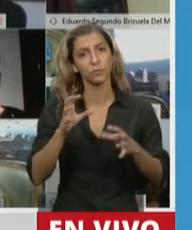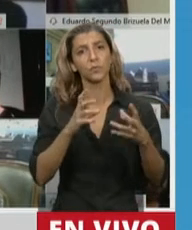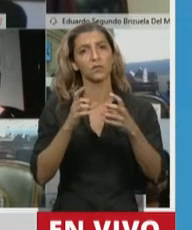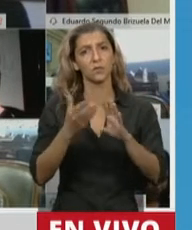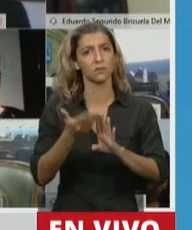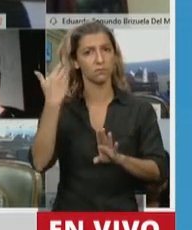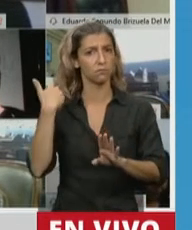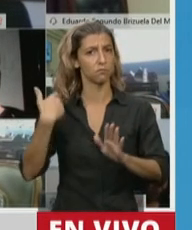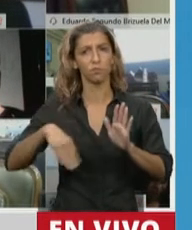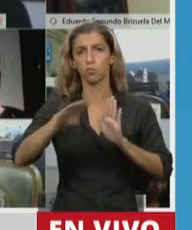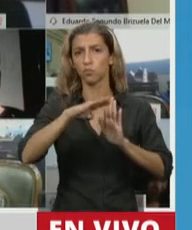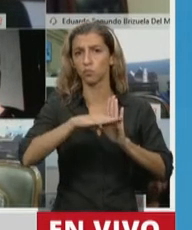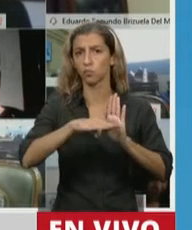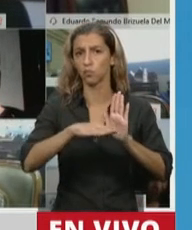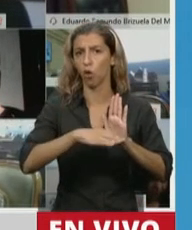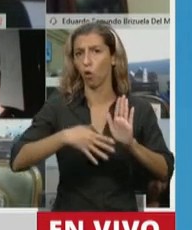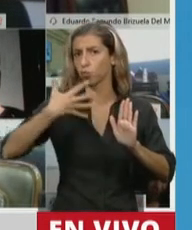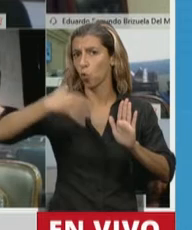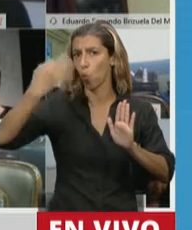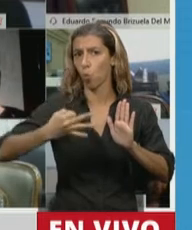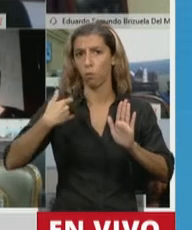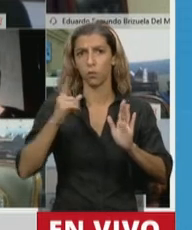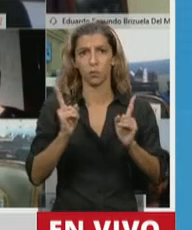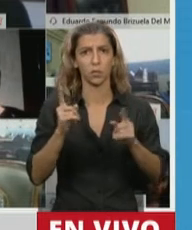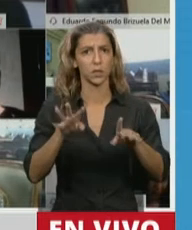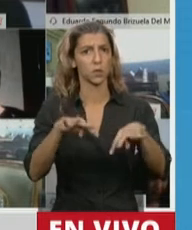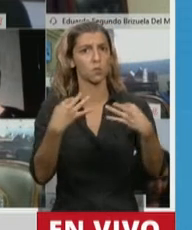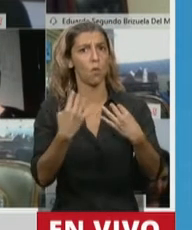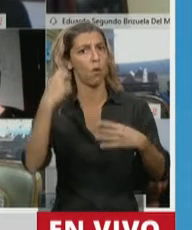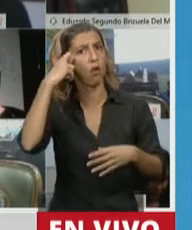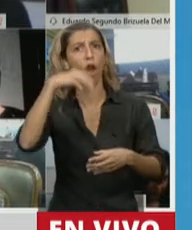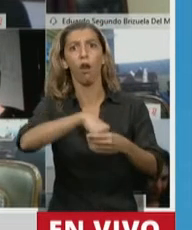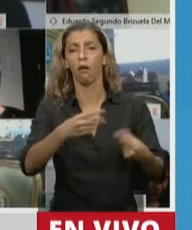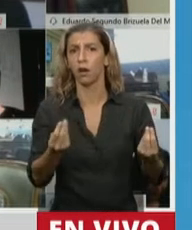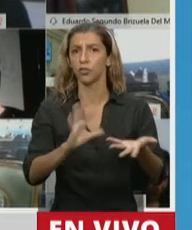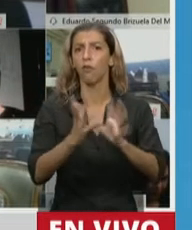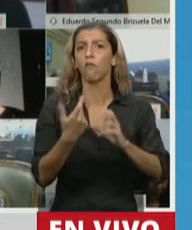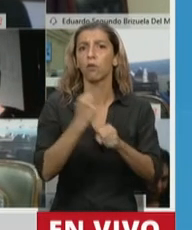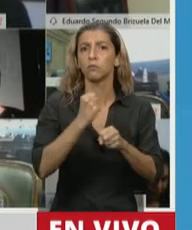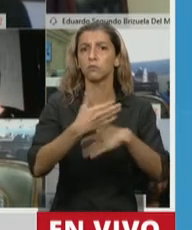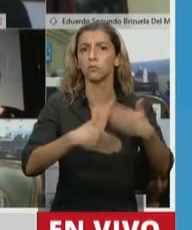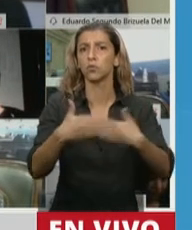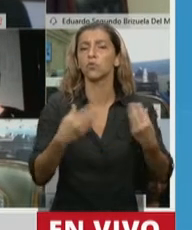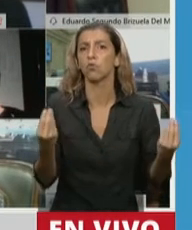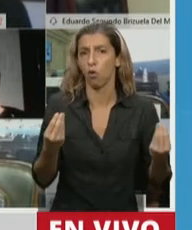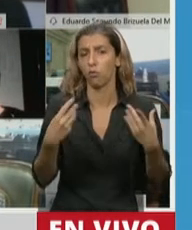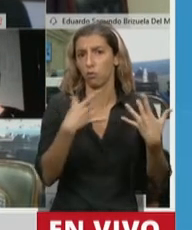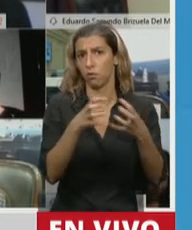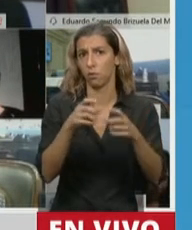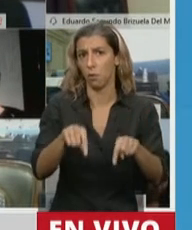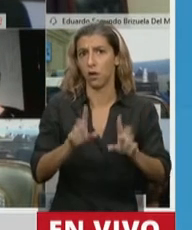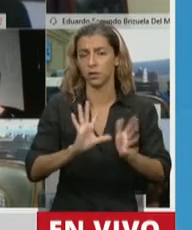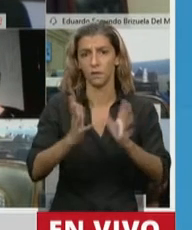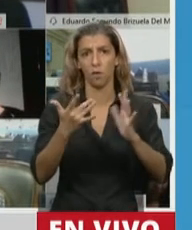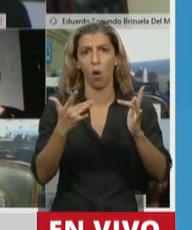protocolo de funcionamiento del Parlamento remoto fue aprobado por unanimidad. Y yo quiero públicamente valorar